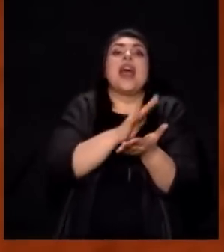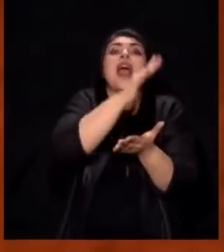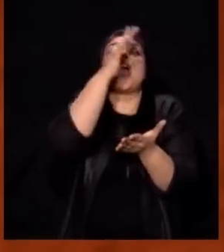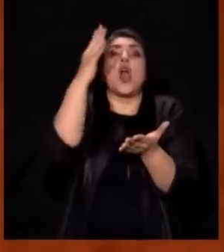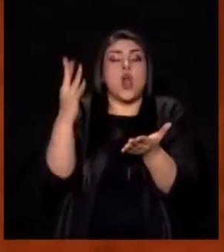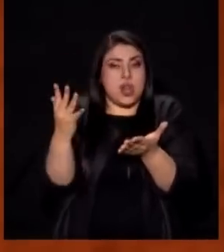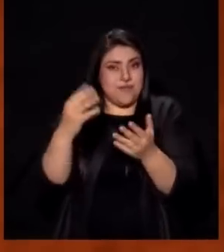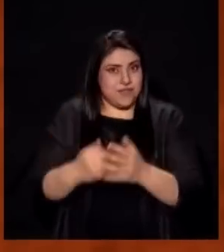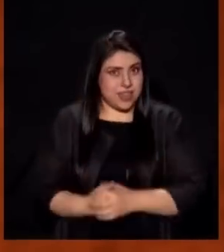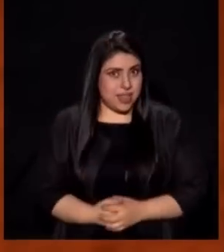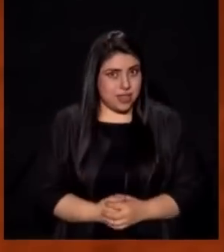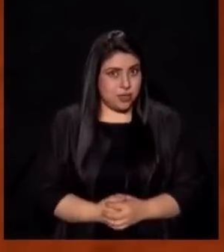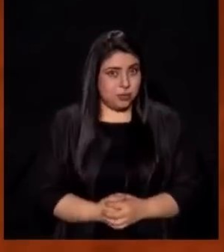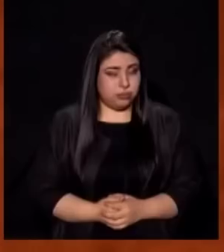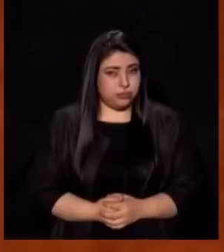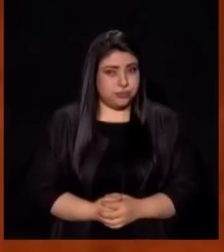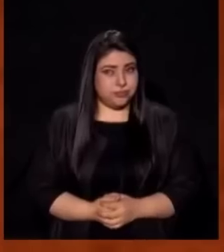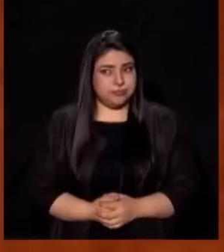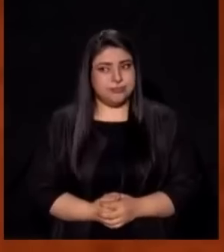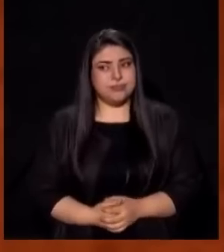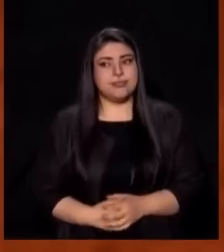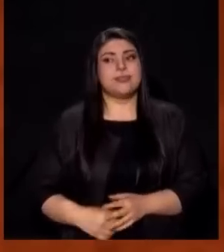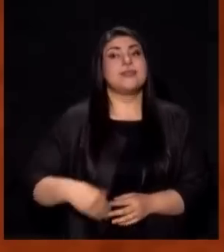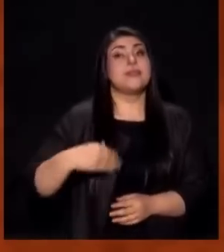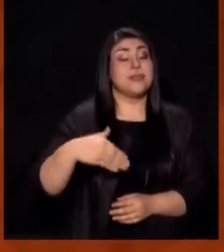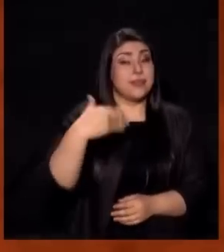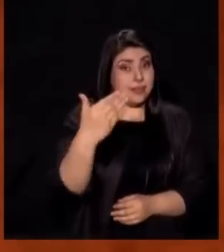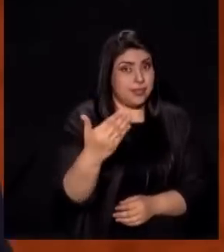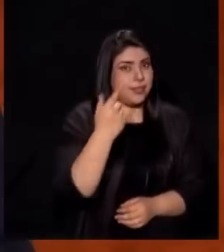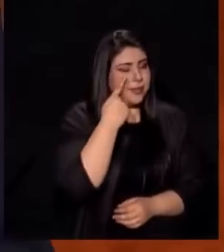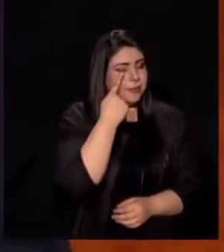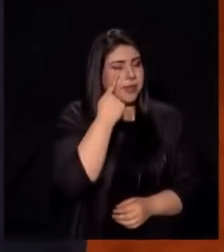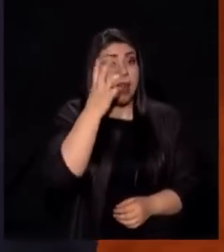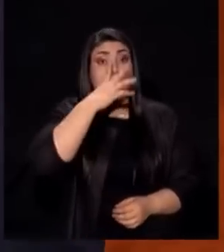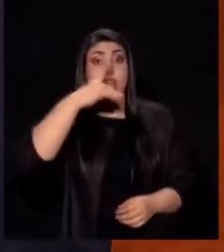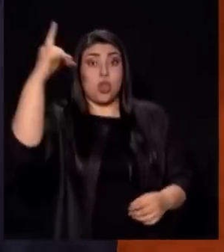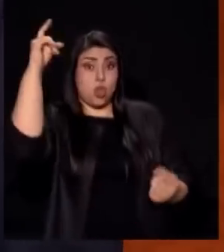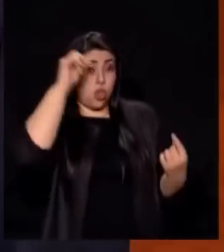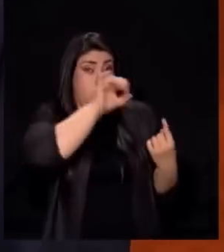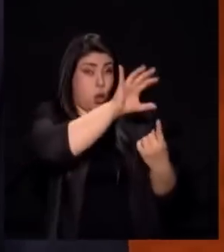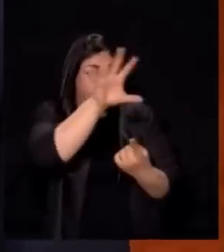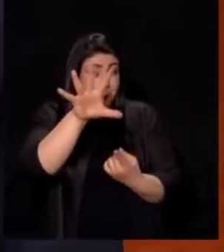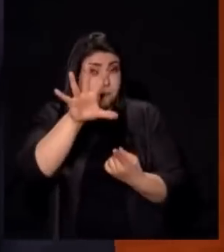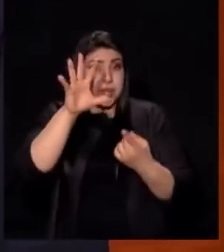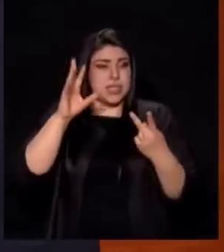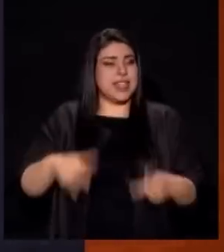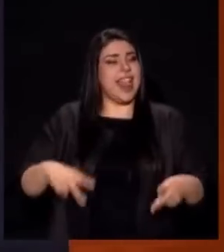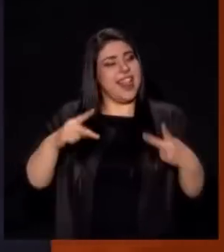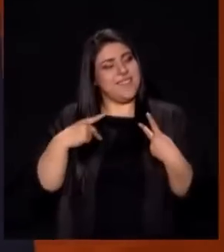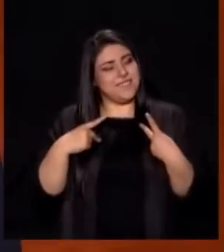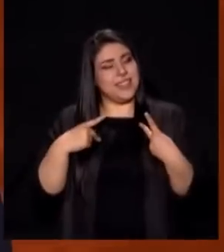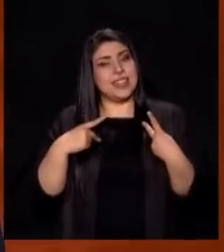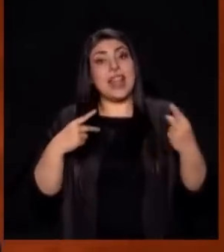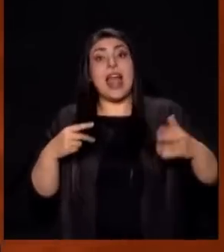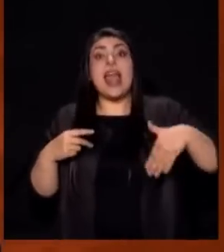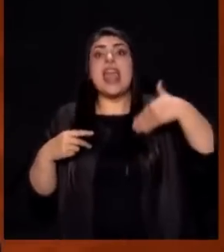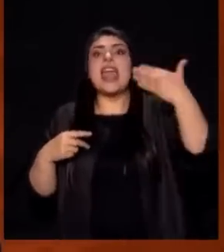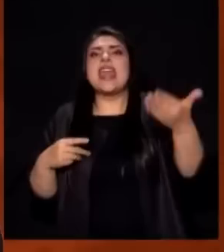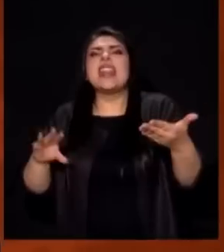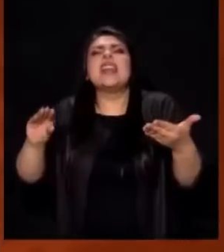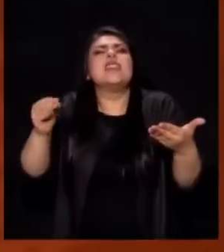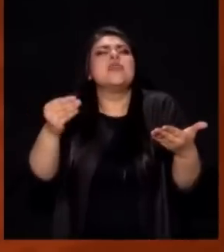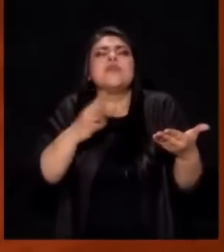Glorificados Después de que Dios Te da la vida Lo único que tiene para ti Son sus promesas